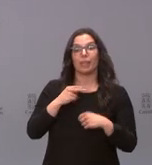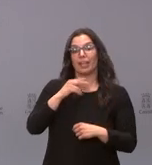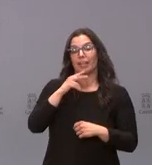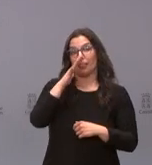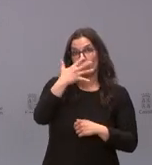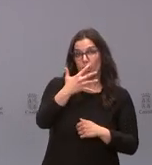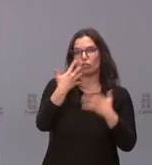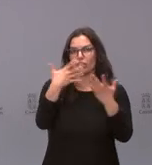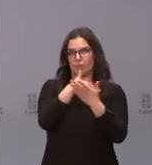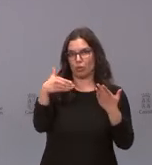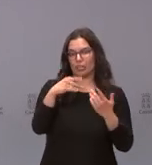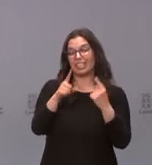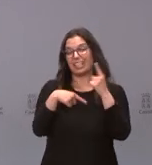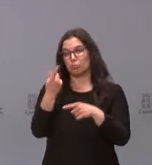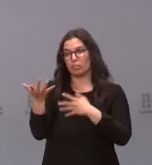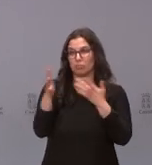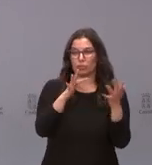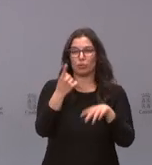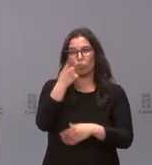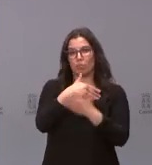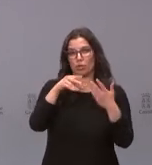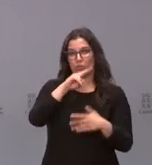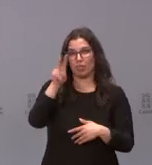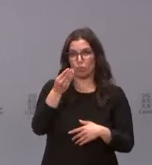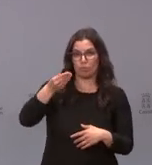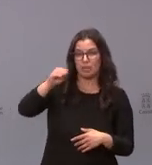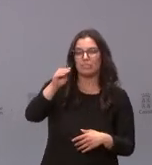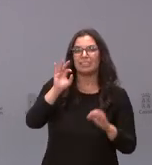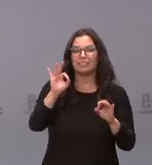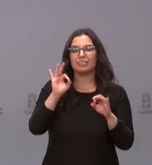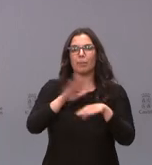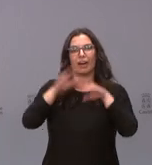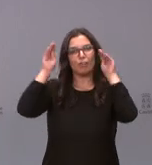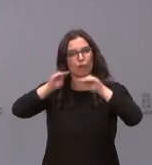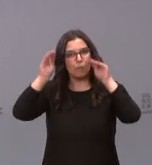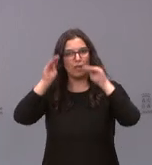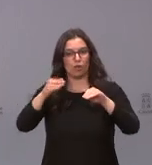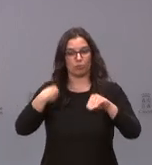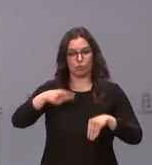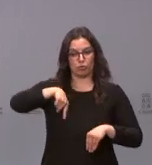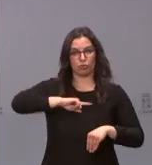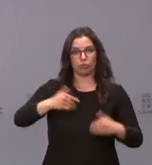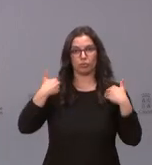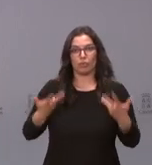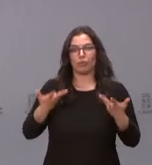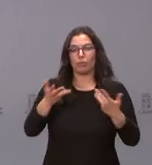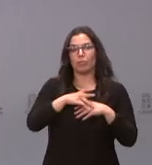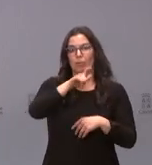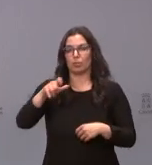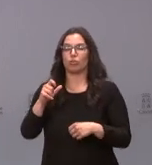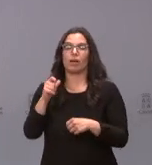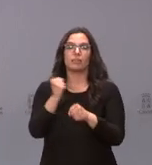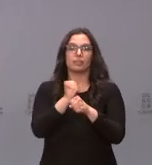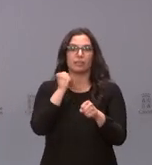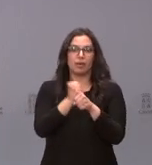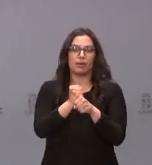en torno a un millón, más de un millón de euros en esos cinco años de formación por parte de la Junta de Castilla y León hacia el personal de